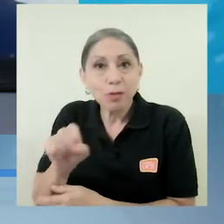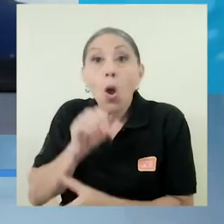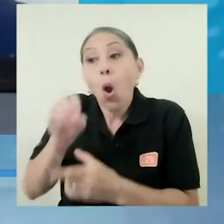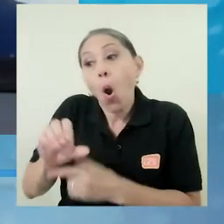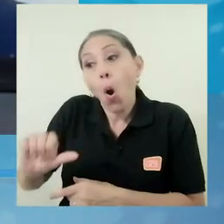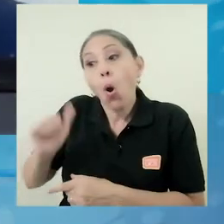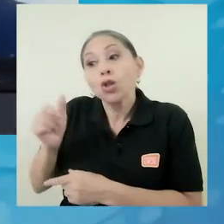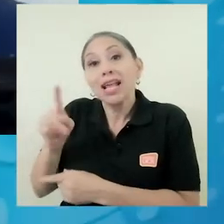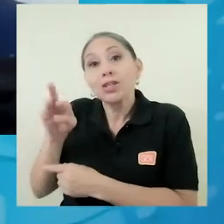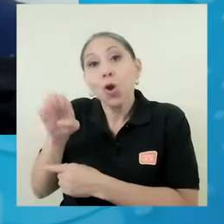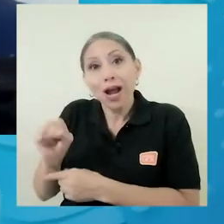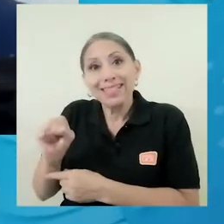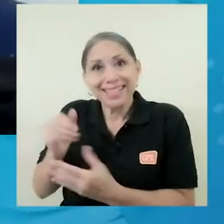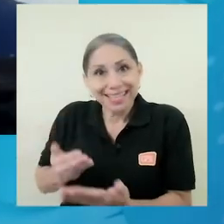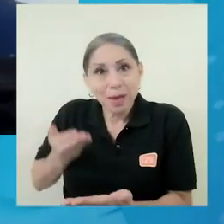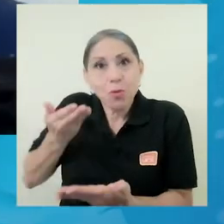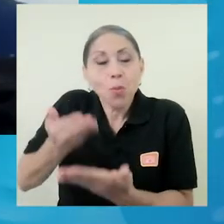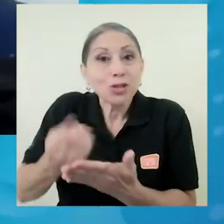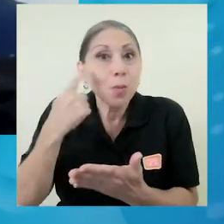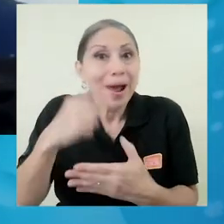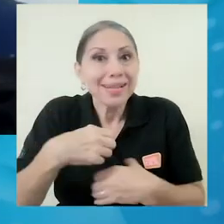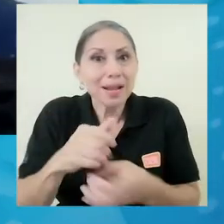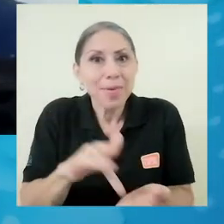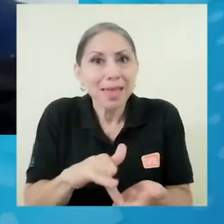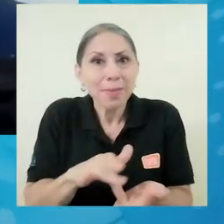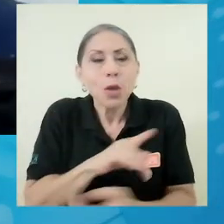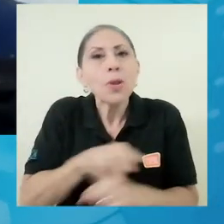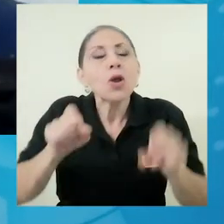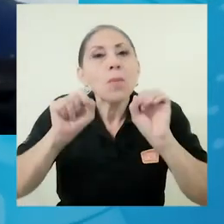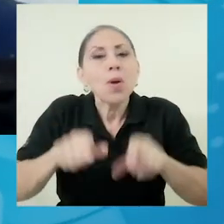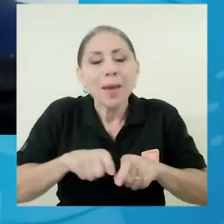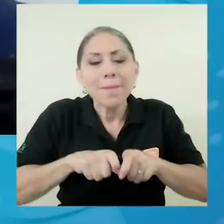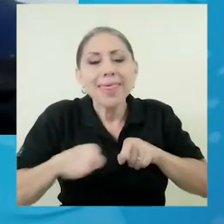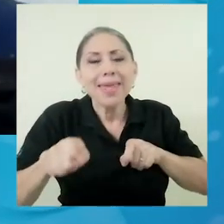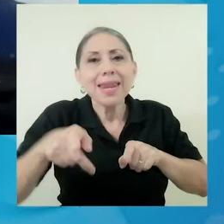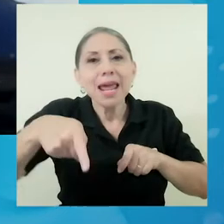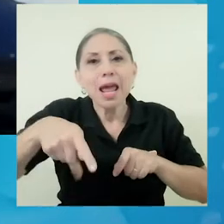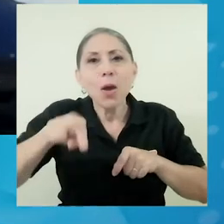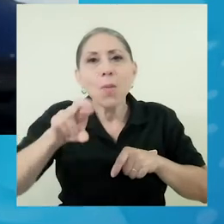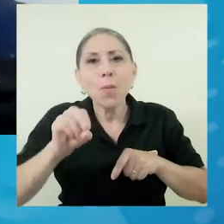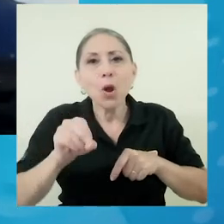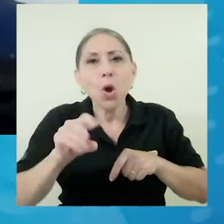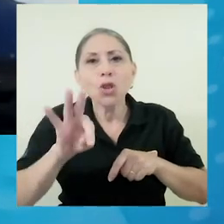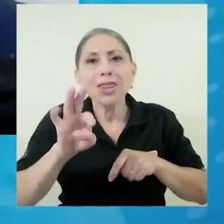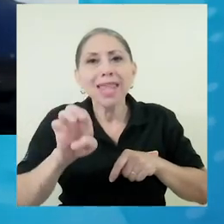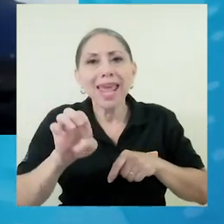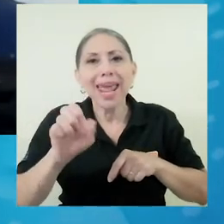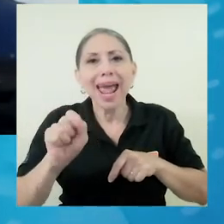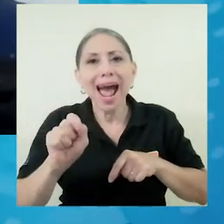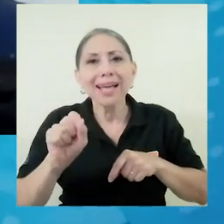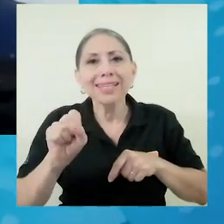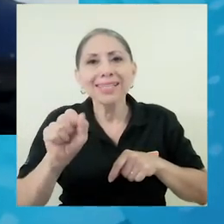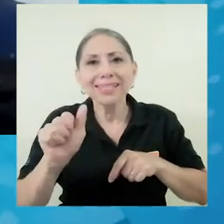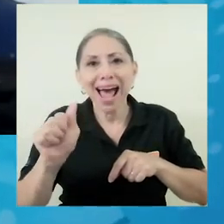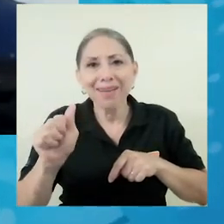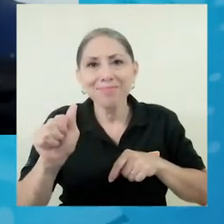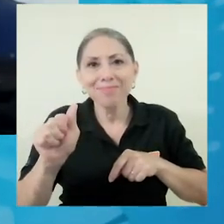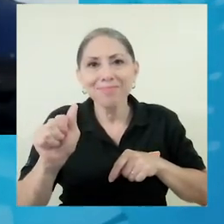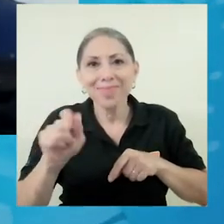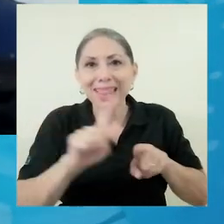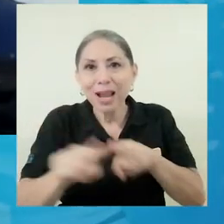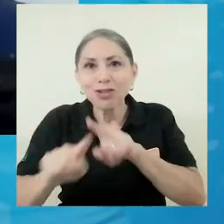drogas que se han propuesto para otros medicamentos, pero que sean capaces de inhibir la proteasa de los coronavirus. ¿Qué es la proteasa de los coronavirus?